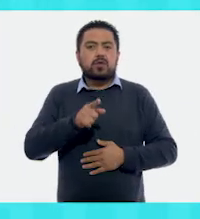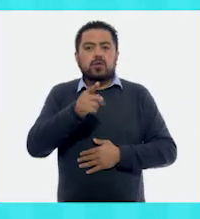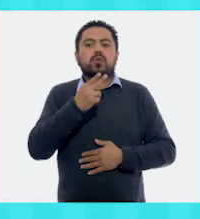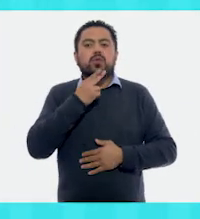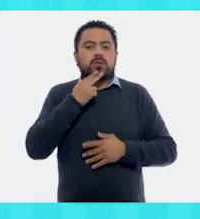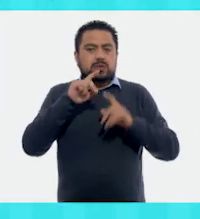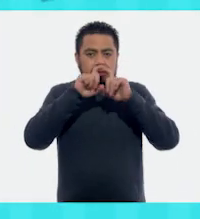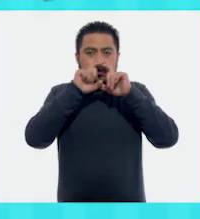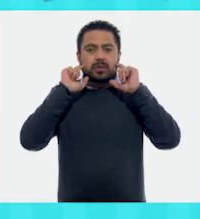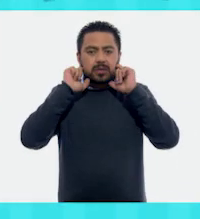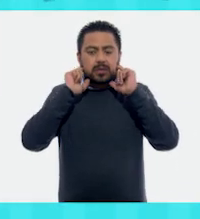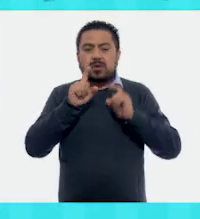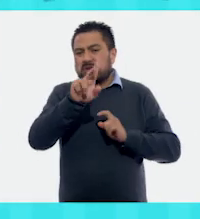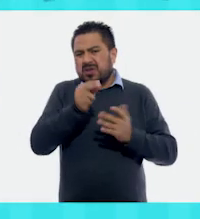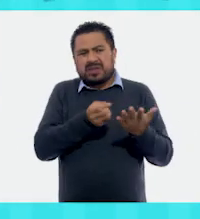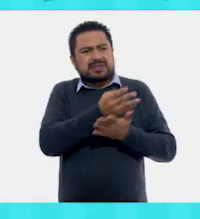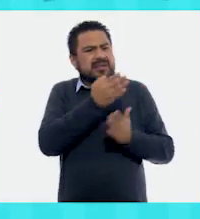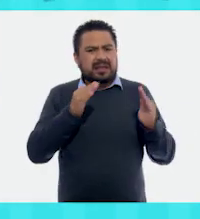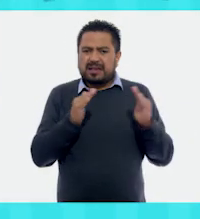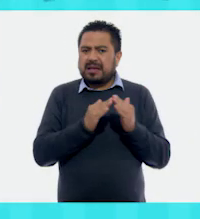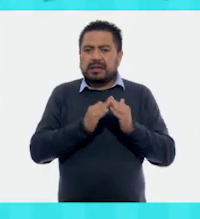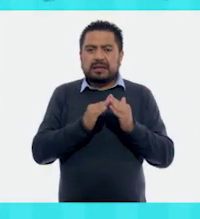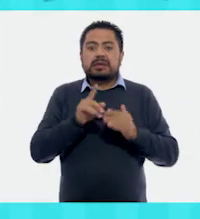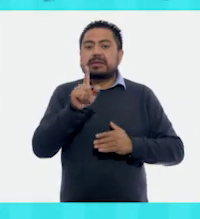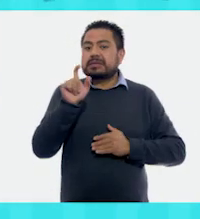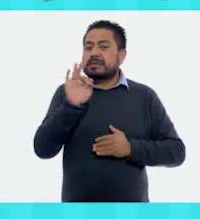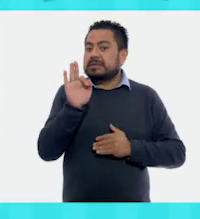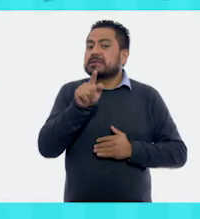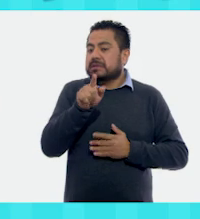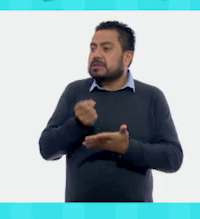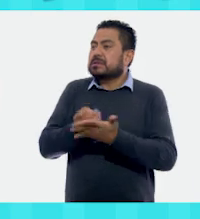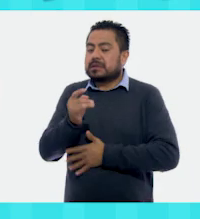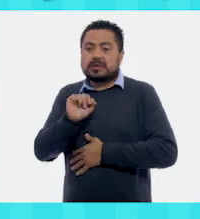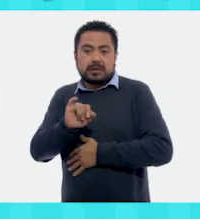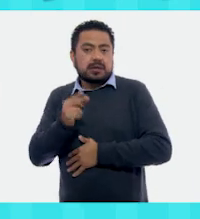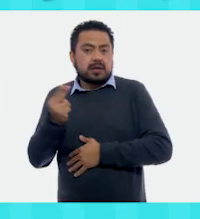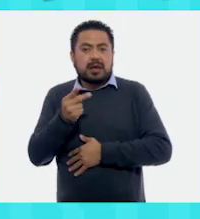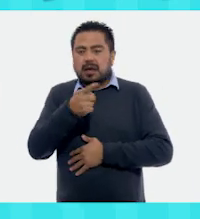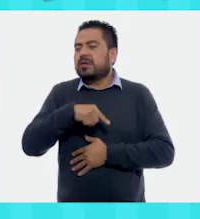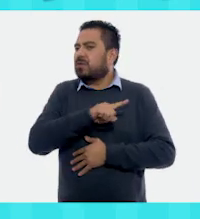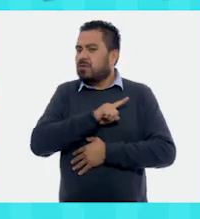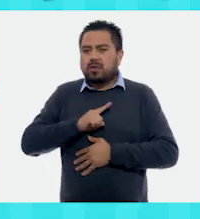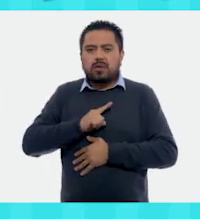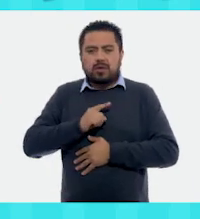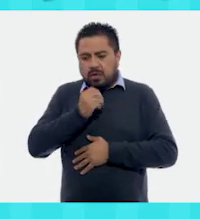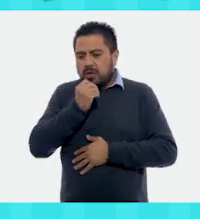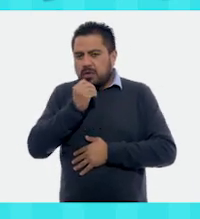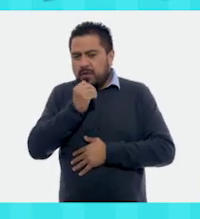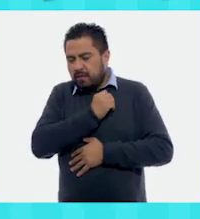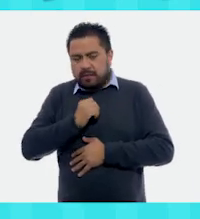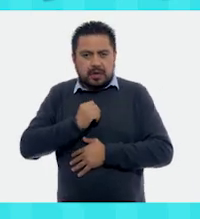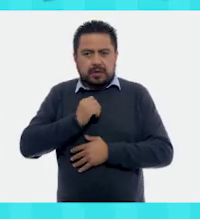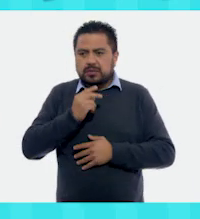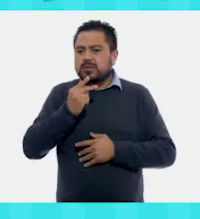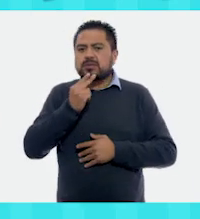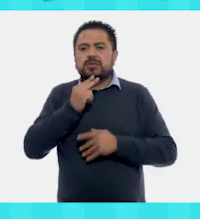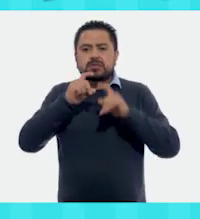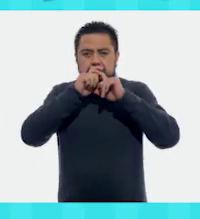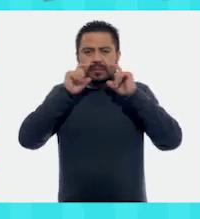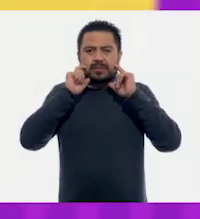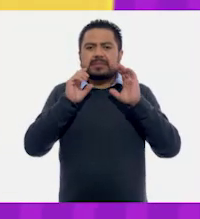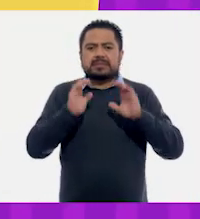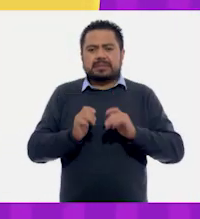Utiliza cubrebocas. Utiliza No salgas de casa. Y si tienes que hacerlo, recuerda que es obligatorio utilizarlo. Mantén la sana